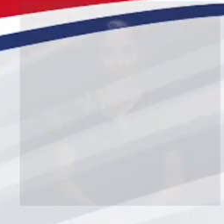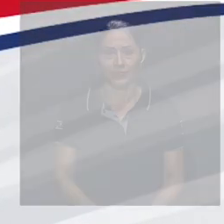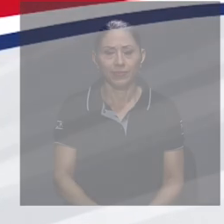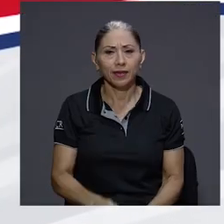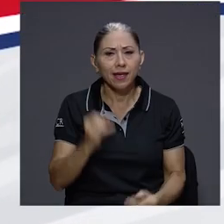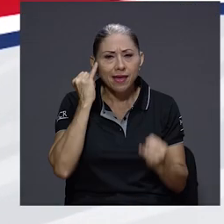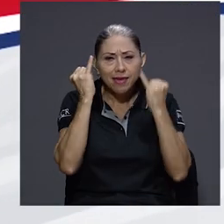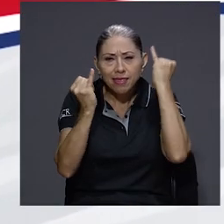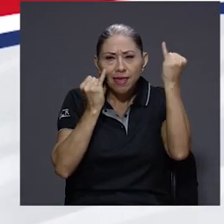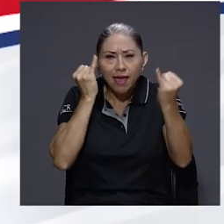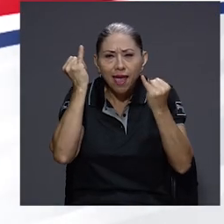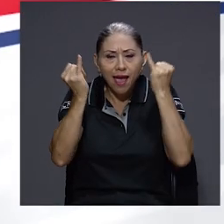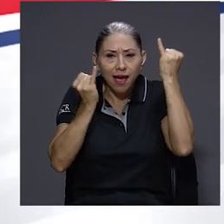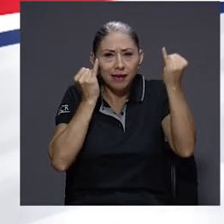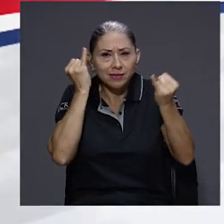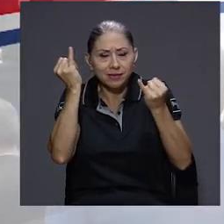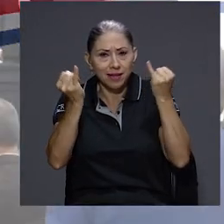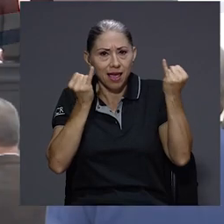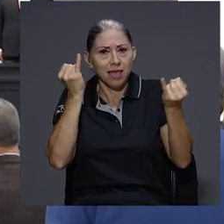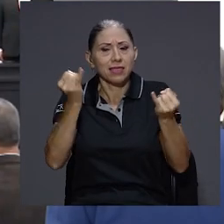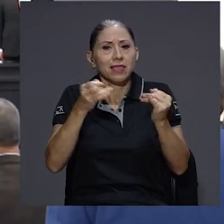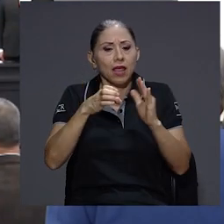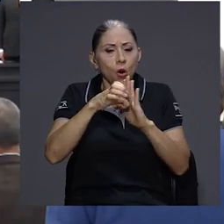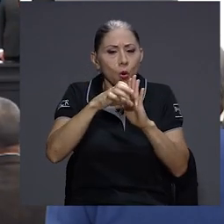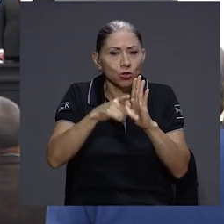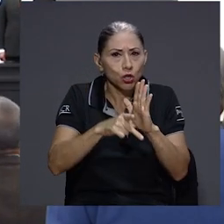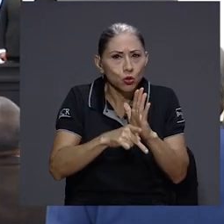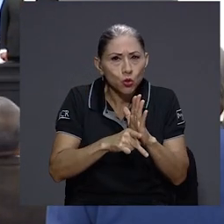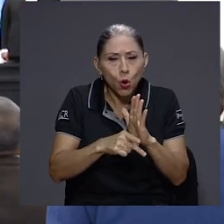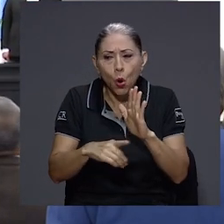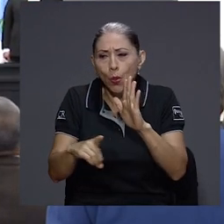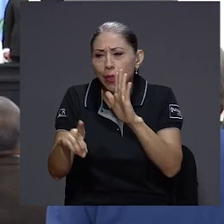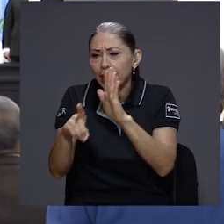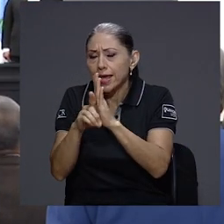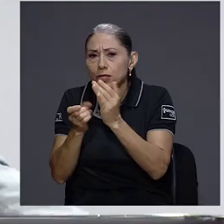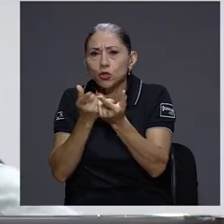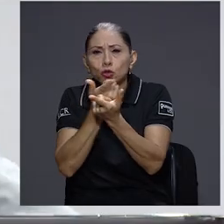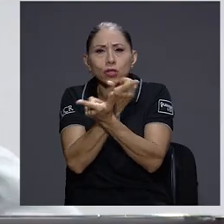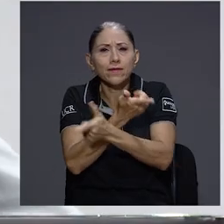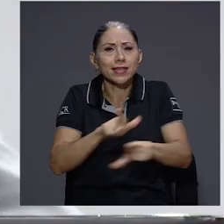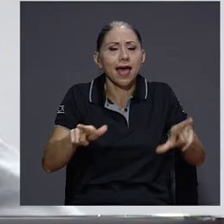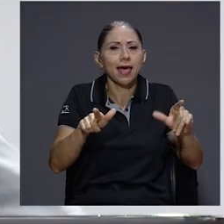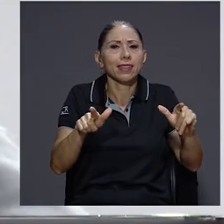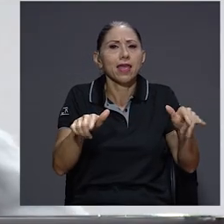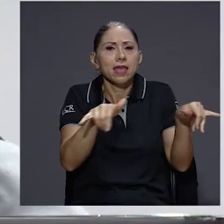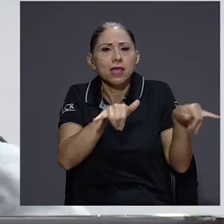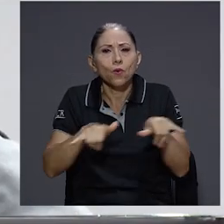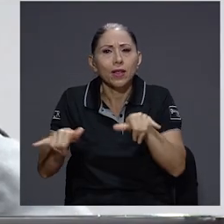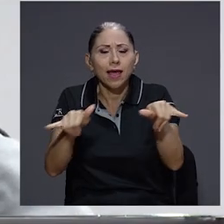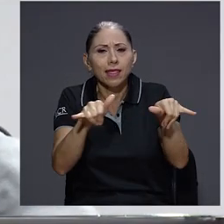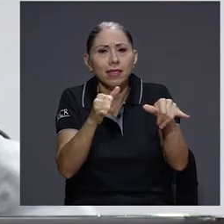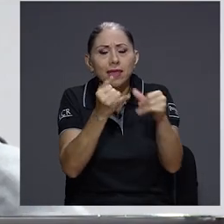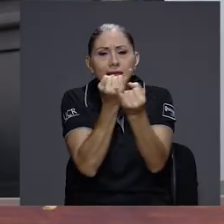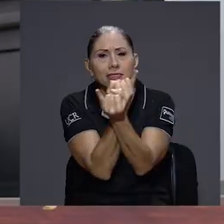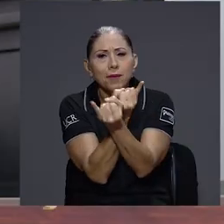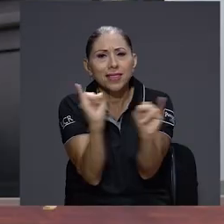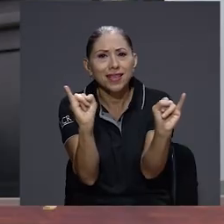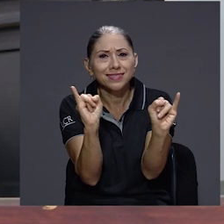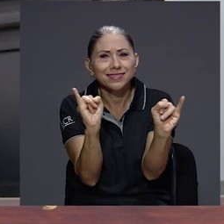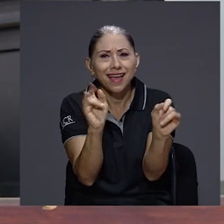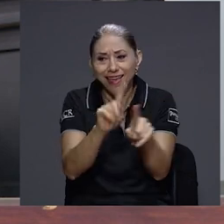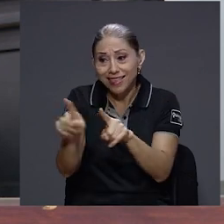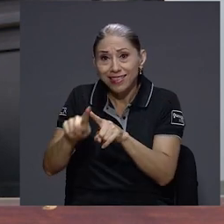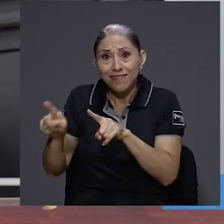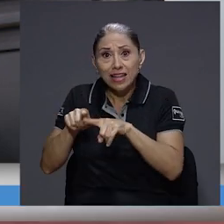Las ideas de constitución, derechos, libertad, igualdad, independencia, entre otras, que